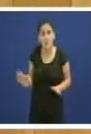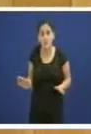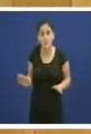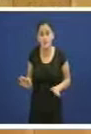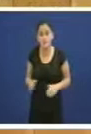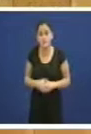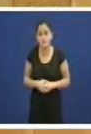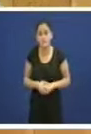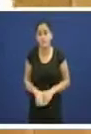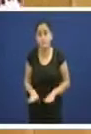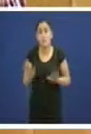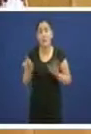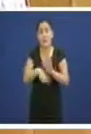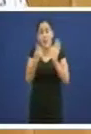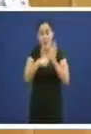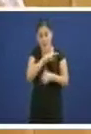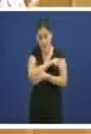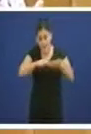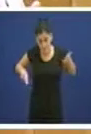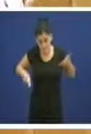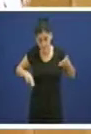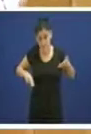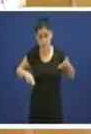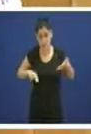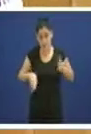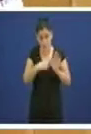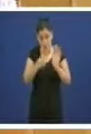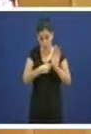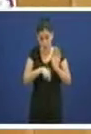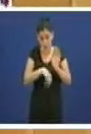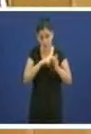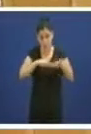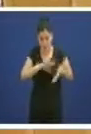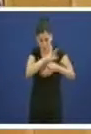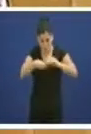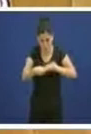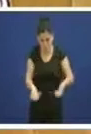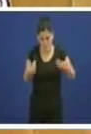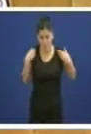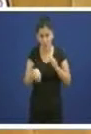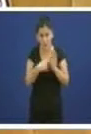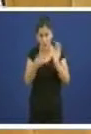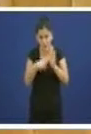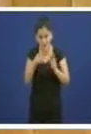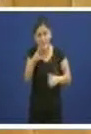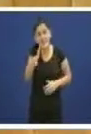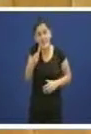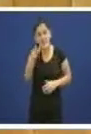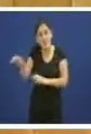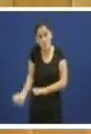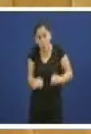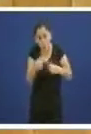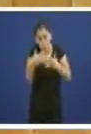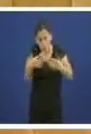a lei galega que desenvolve esa competencia plena di que o dereito a protección e que leo o texto